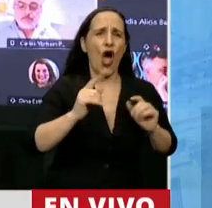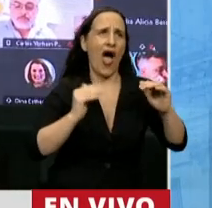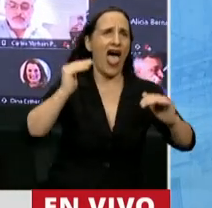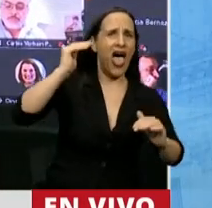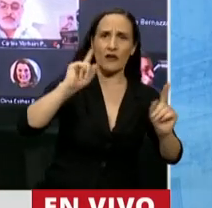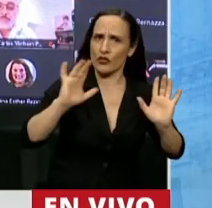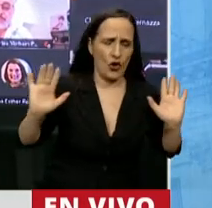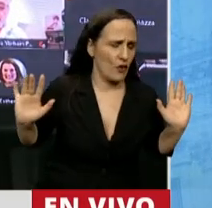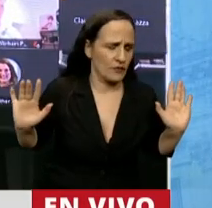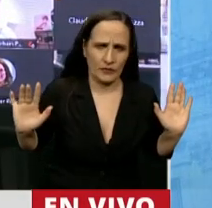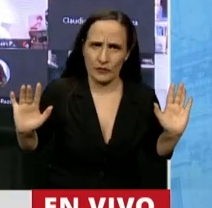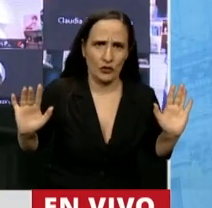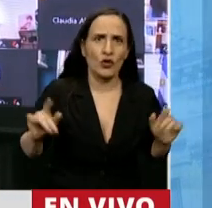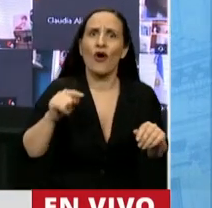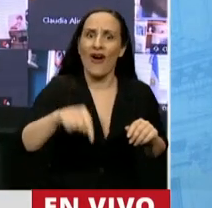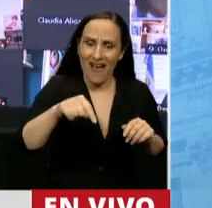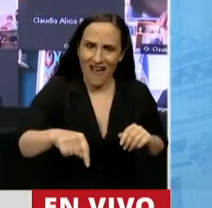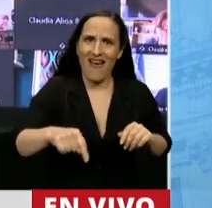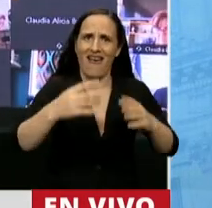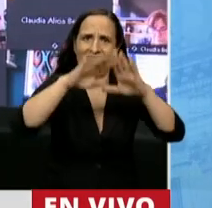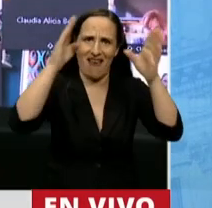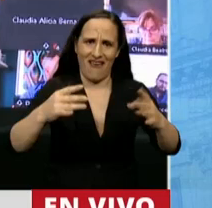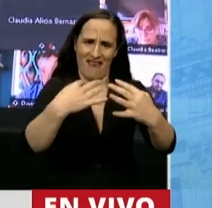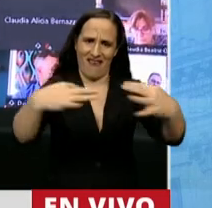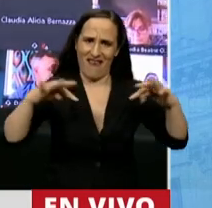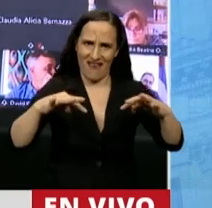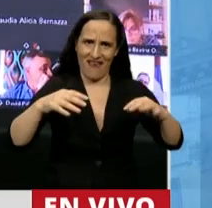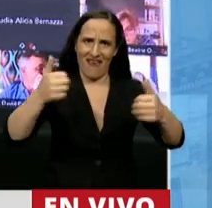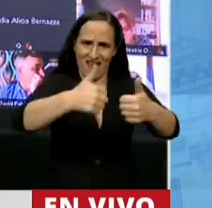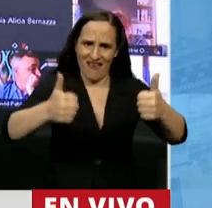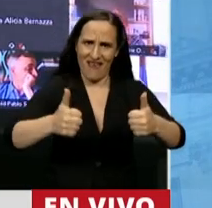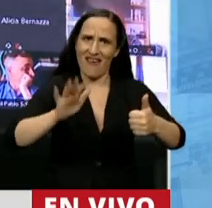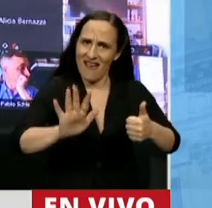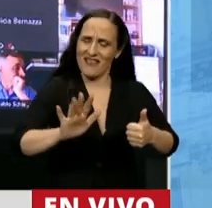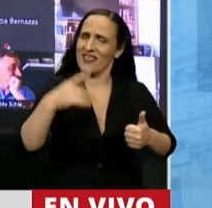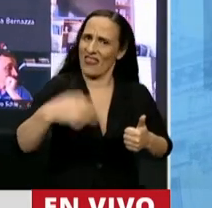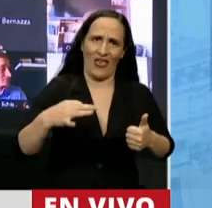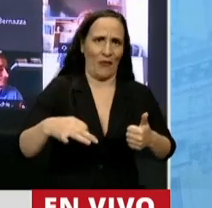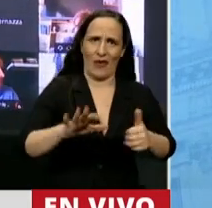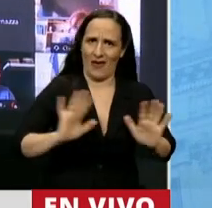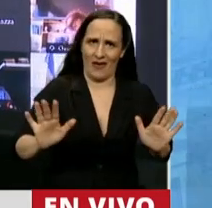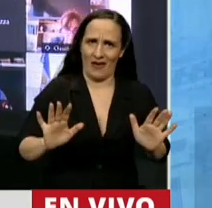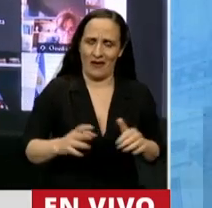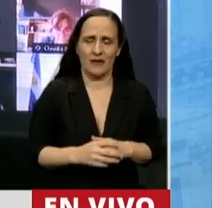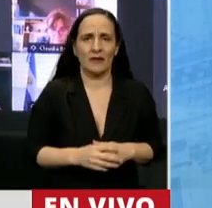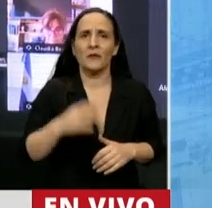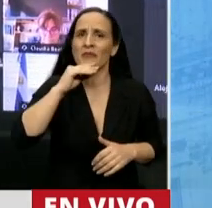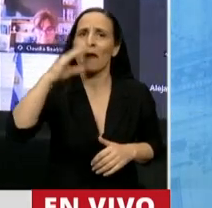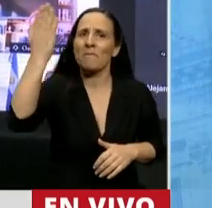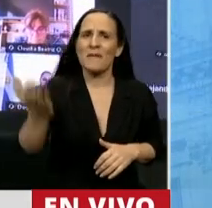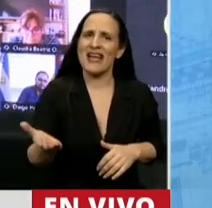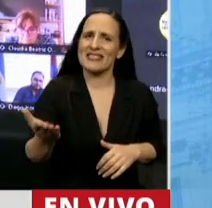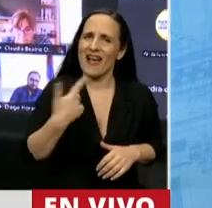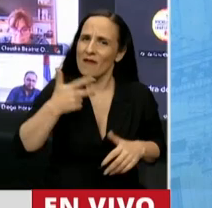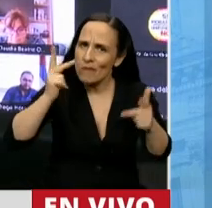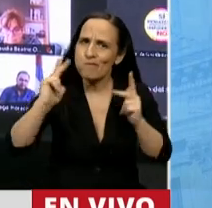presentes en el recinto son los que cuentan. Siempre fue así y así debe ser. Señor Massa, le